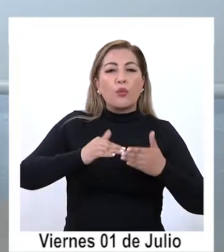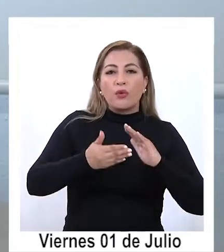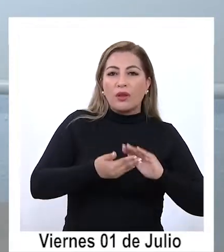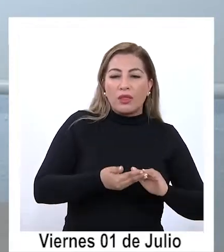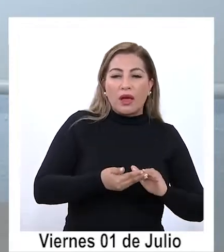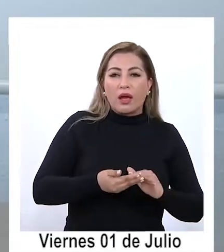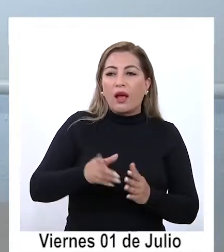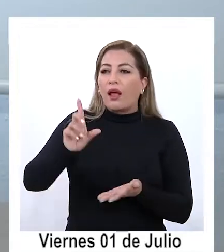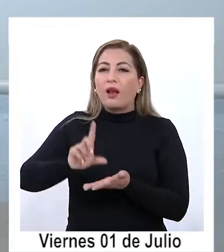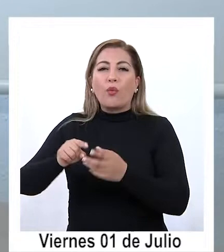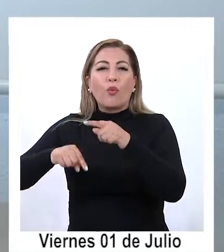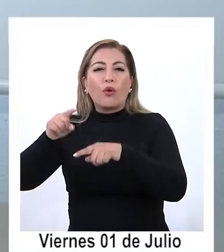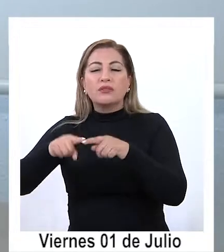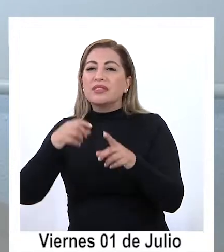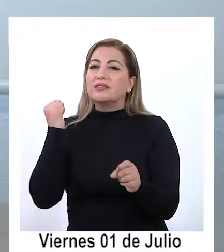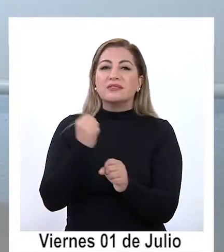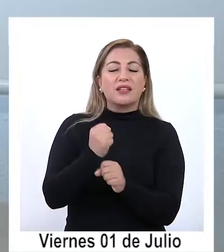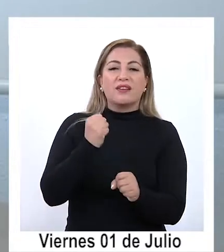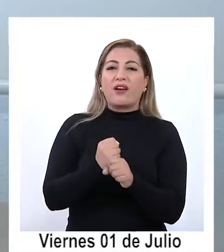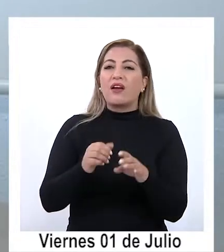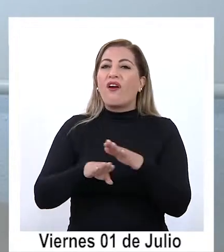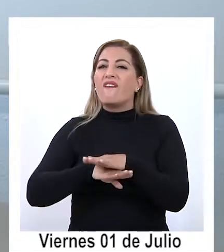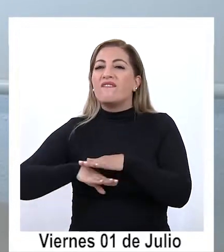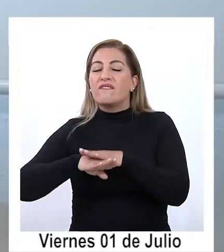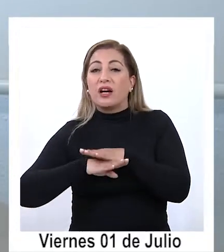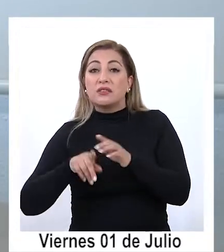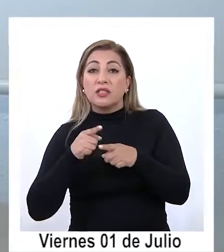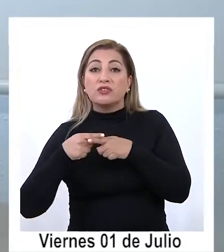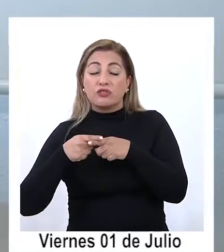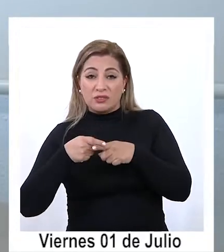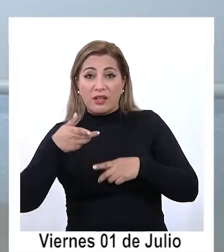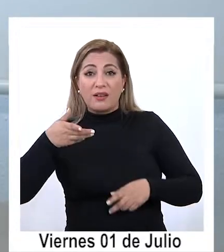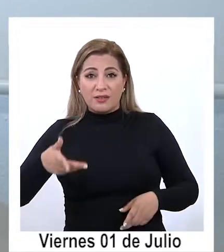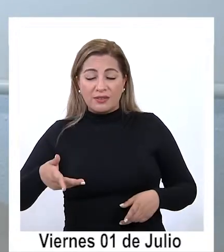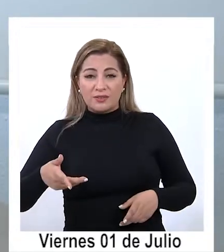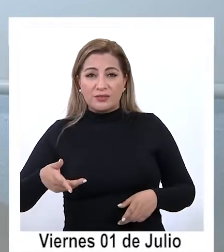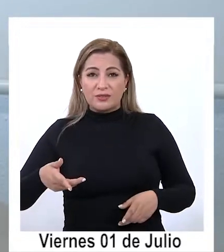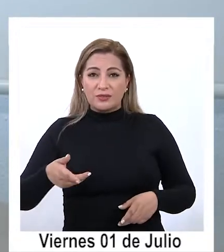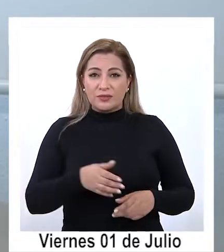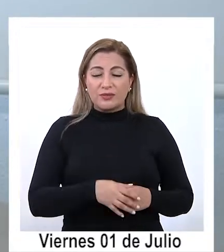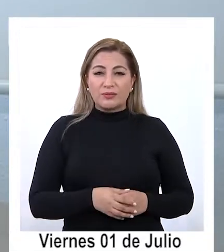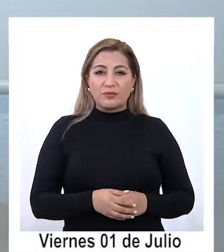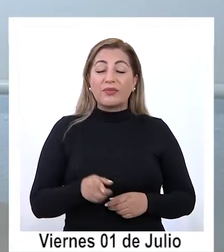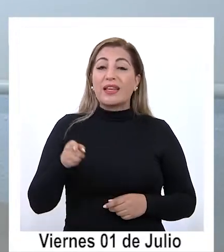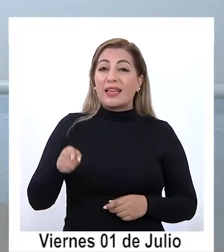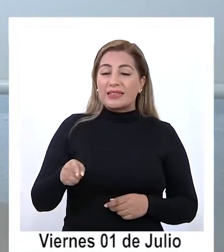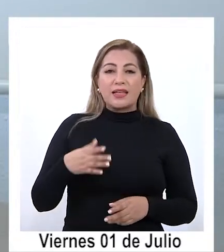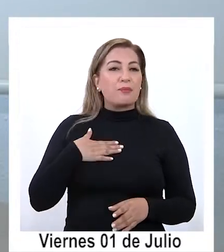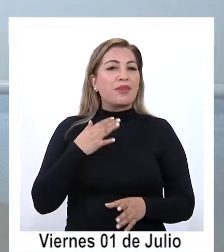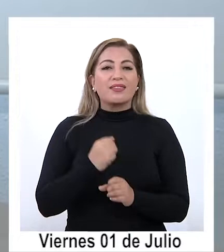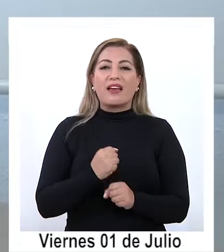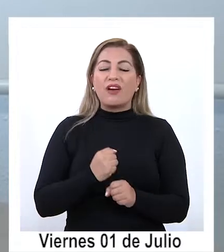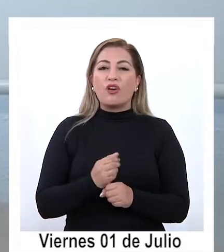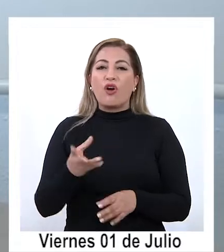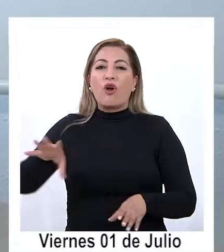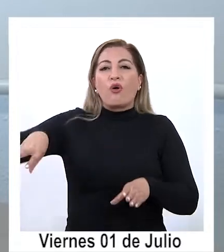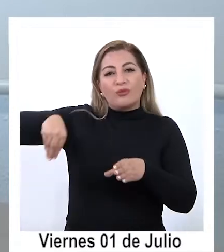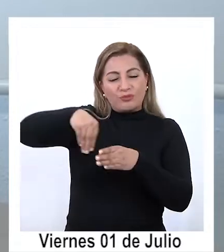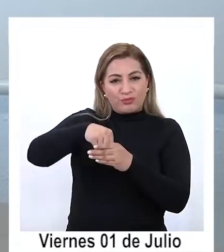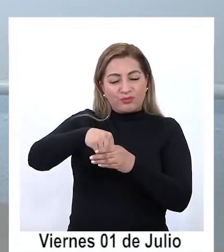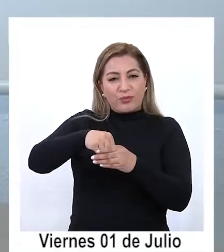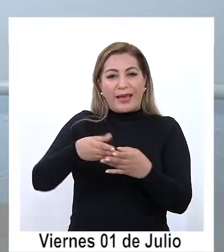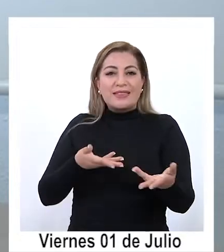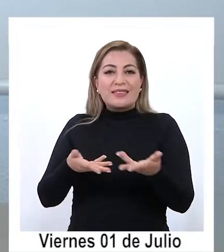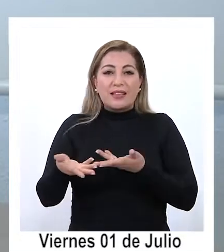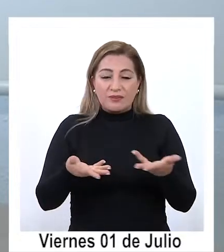con territorio con trabajo desde la base social y ese es es la línea que vamos a implementar cierto, en